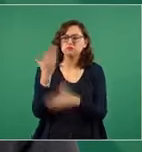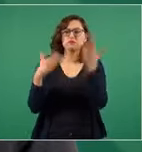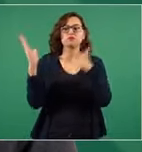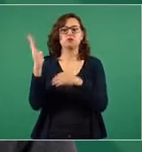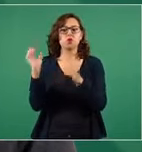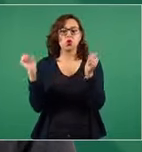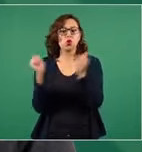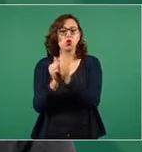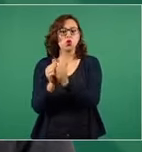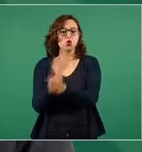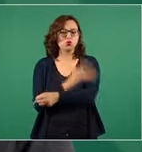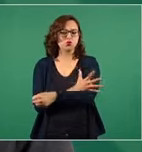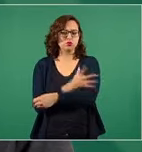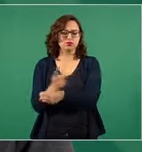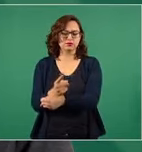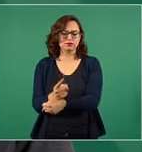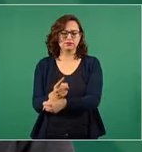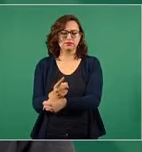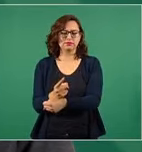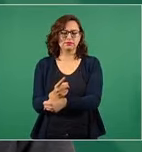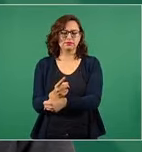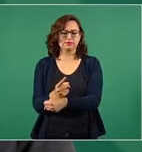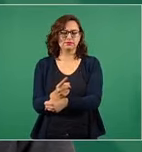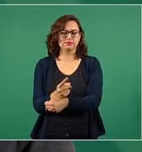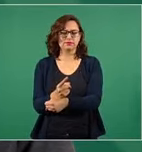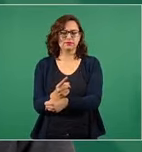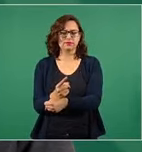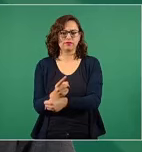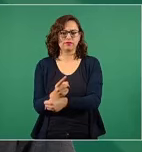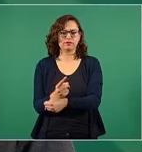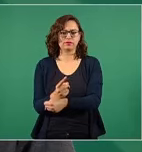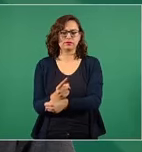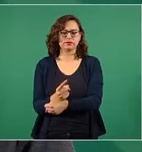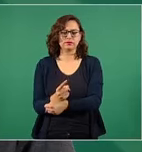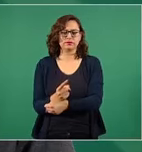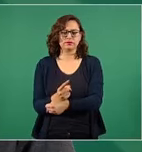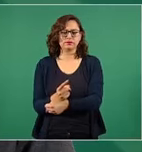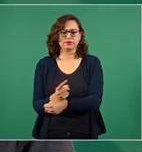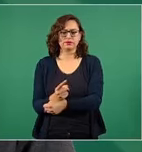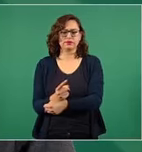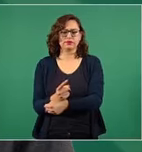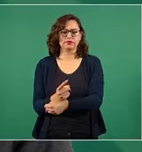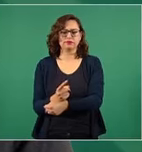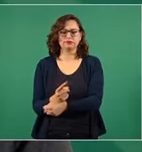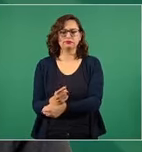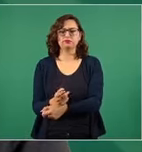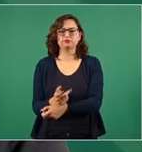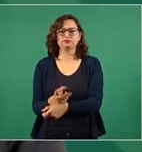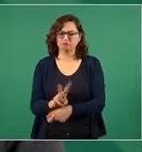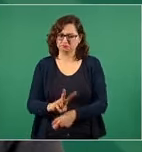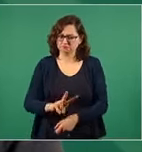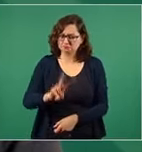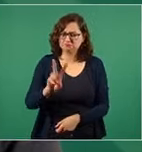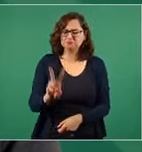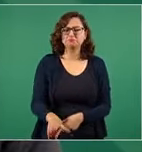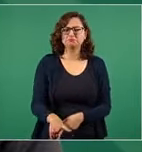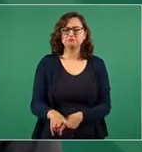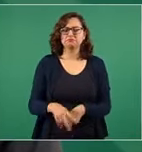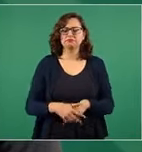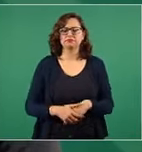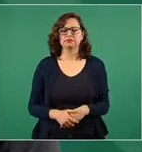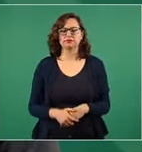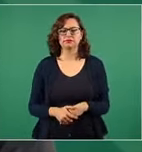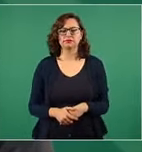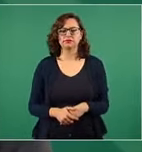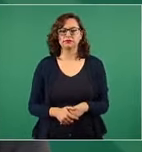con honestidad. ¿Cómo